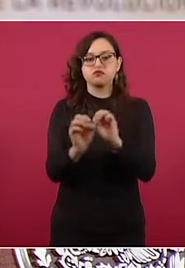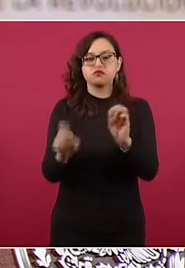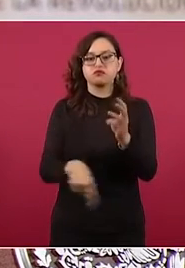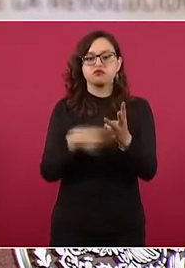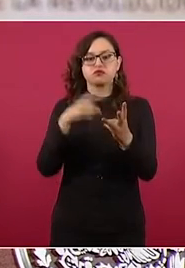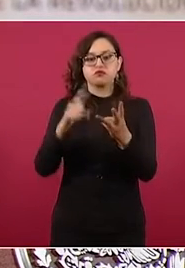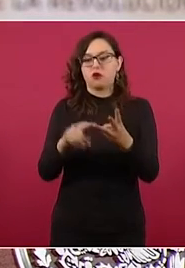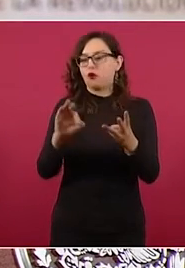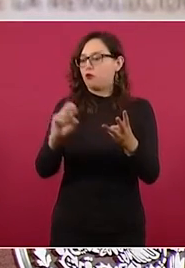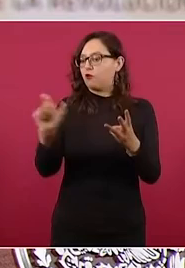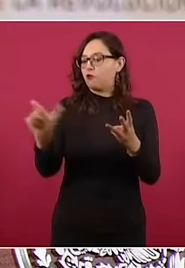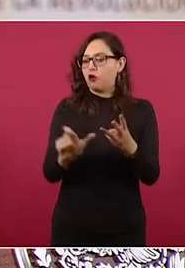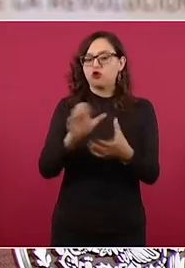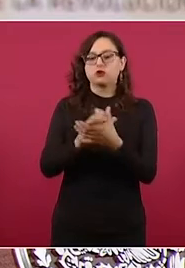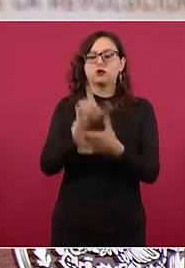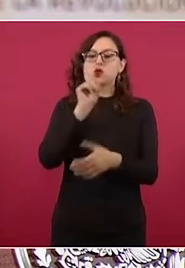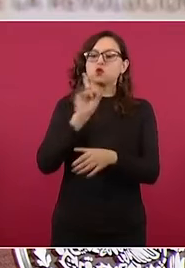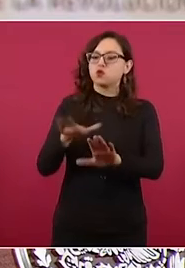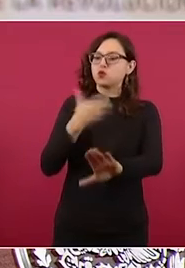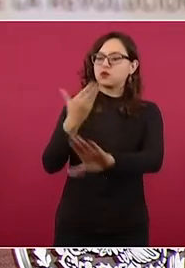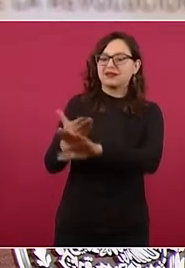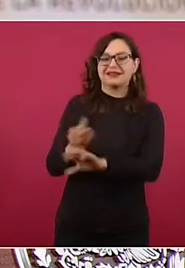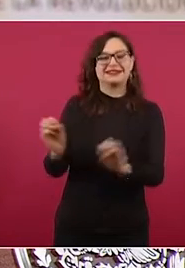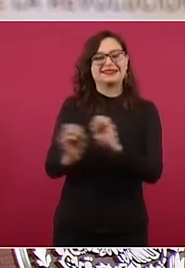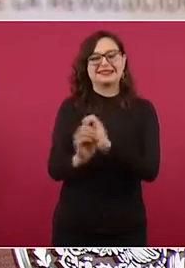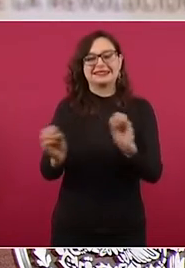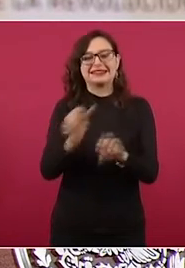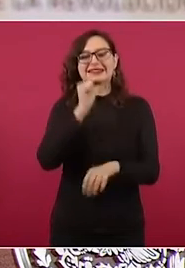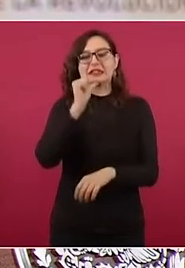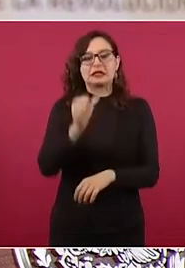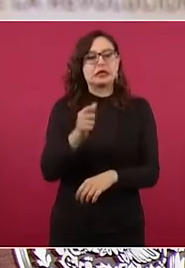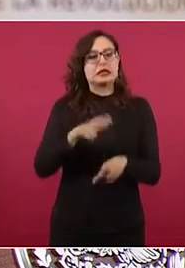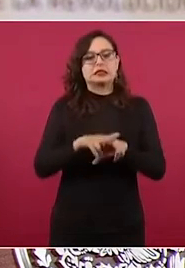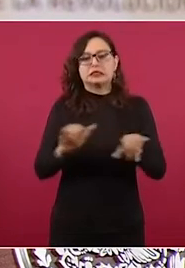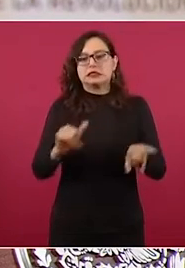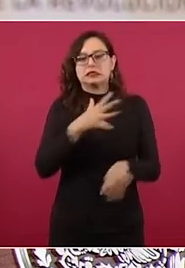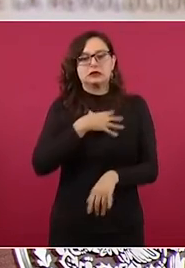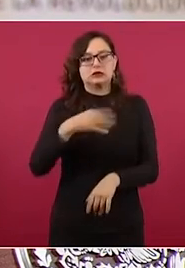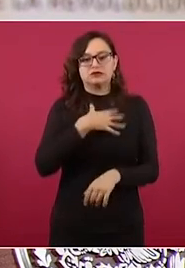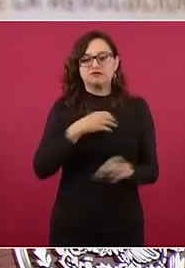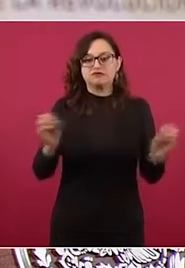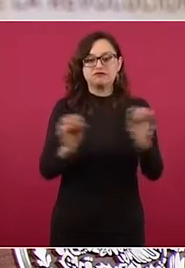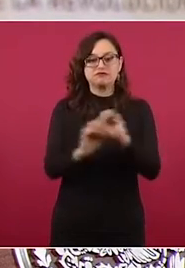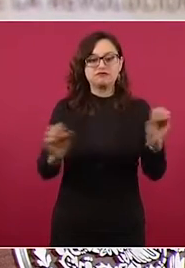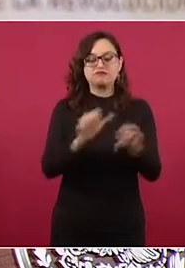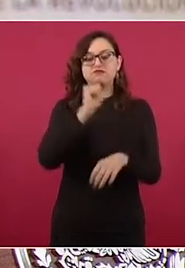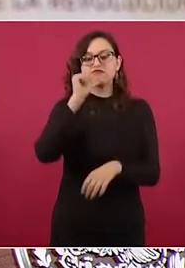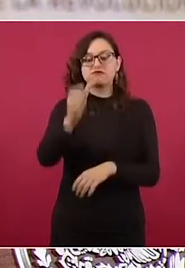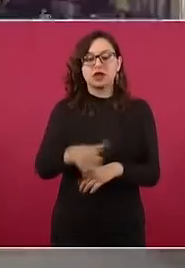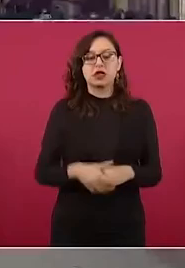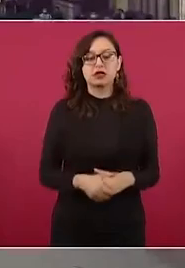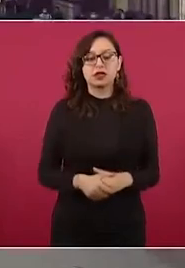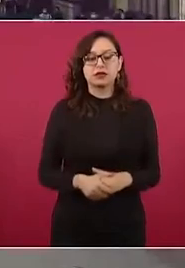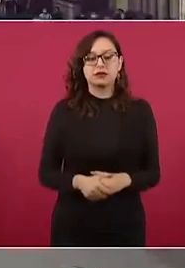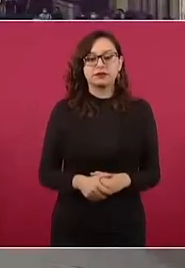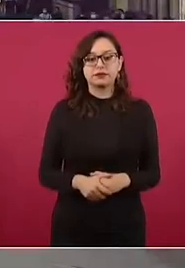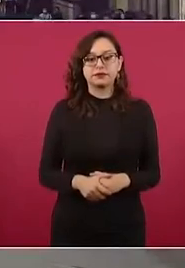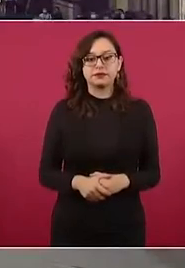Fox, ni a los hijos, ni nada de eso. Y tampoco